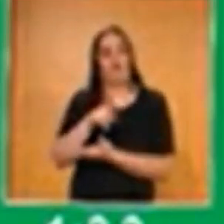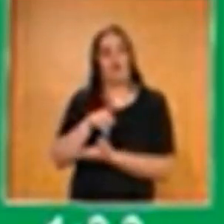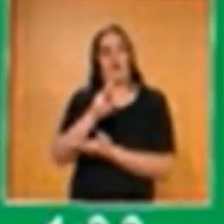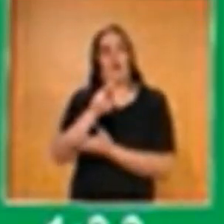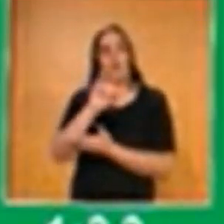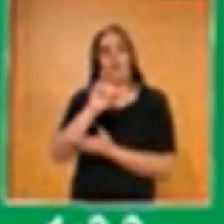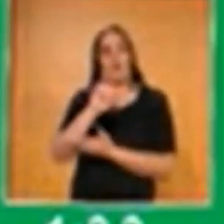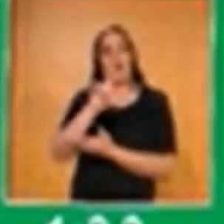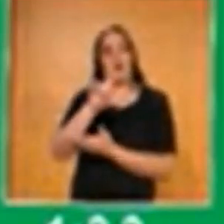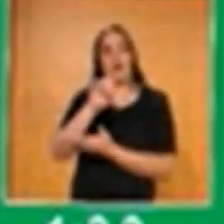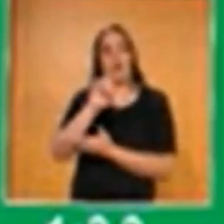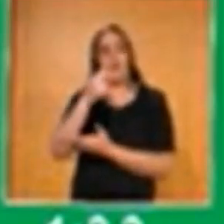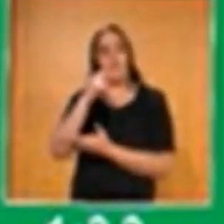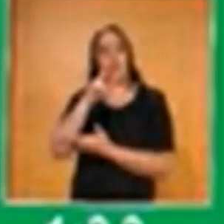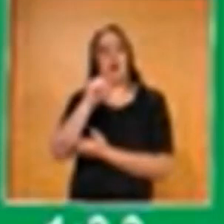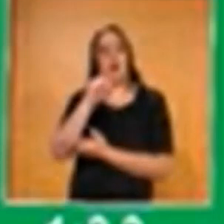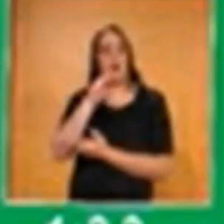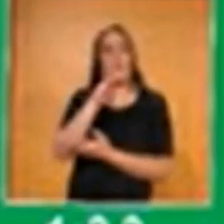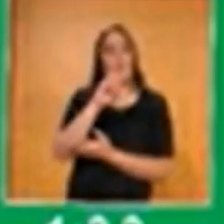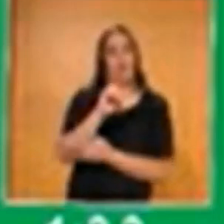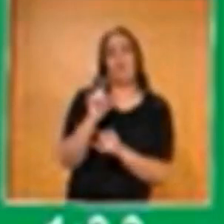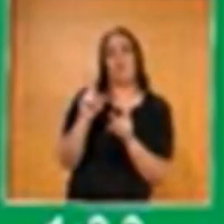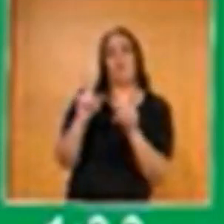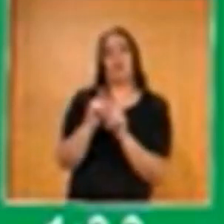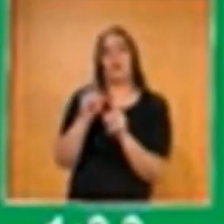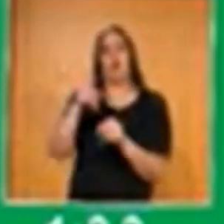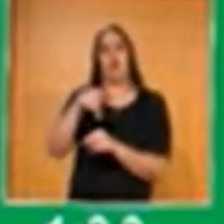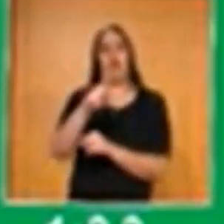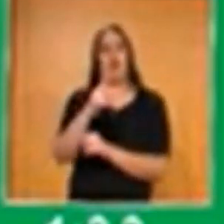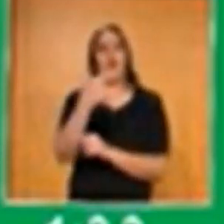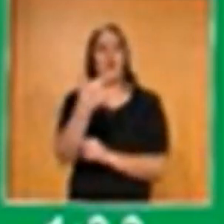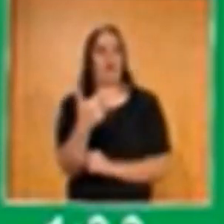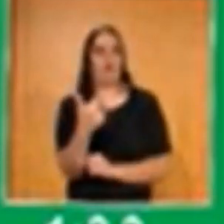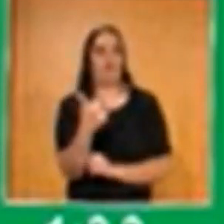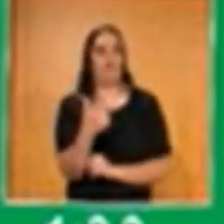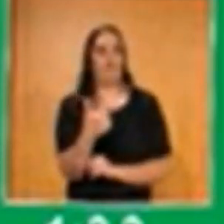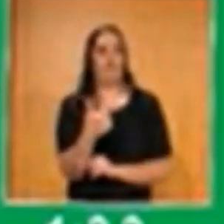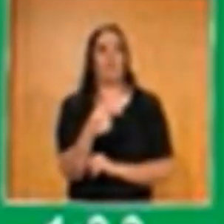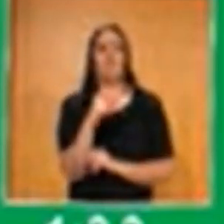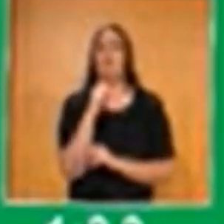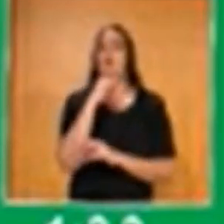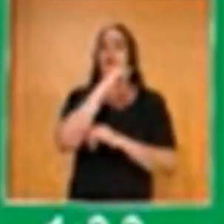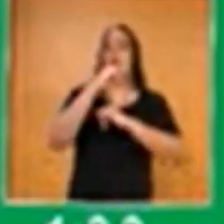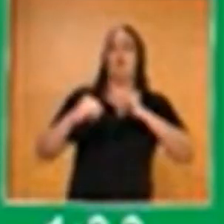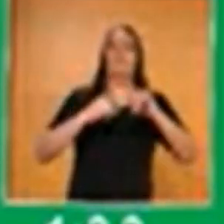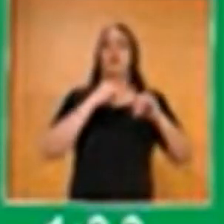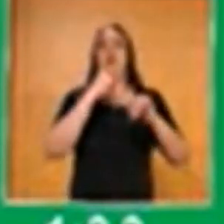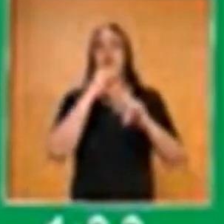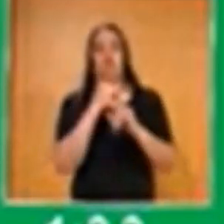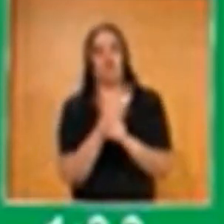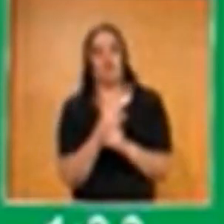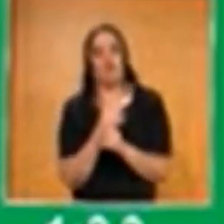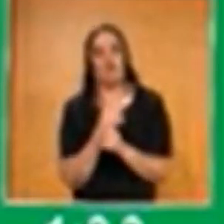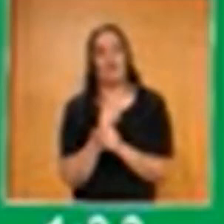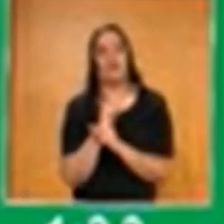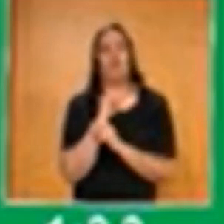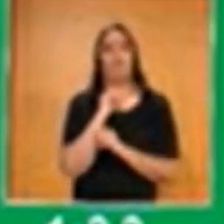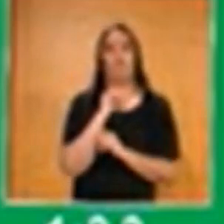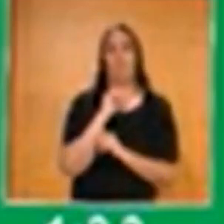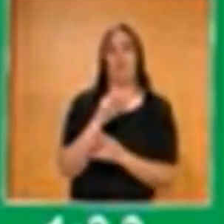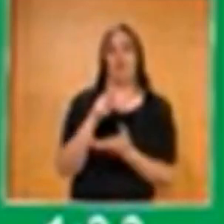KG. Dentro del sistema internacional, su unidad, con la cual se mide la masa, es el